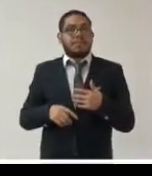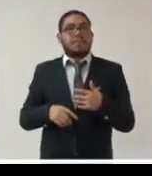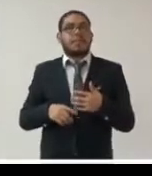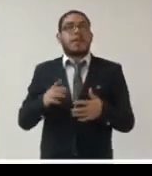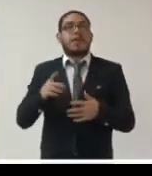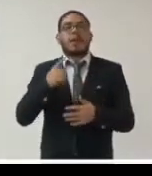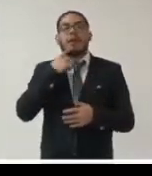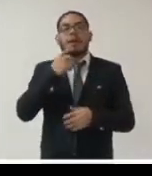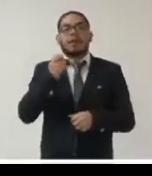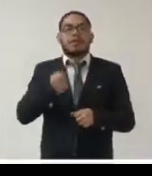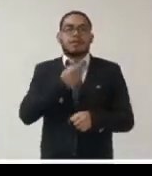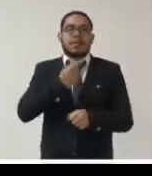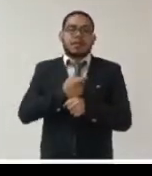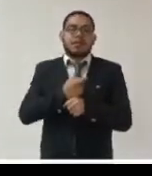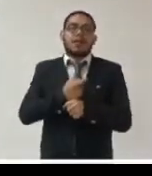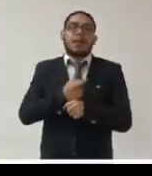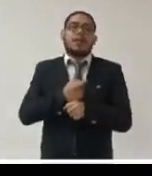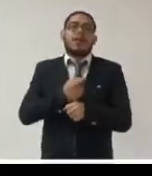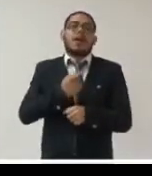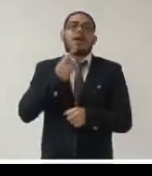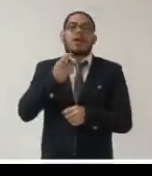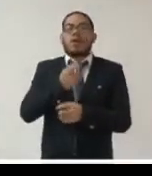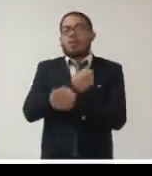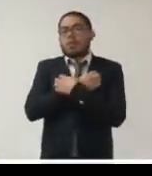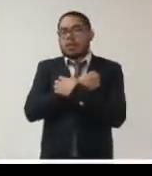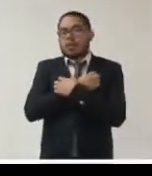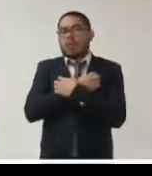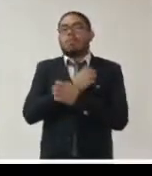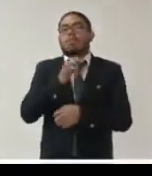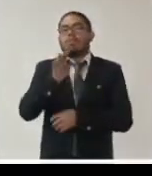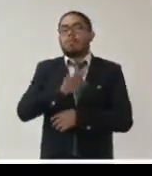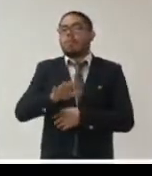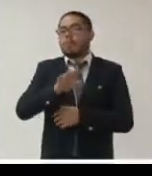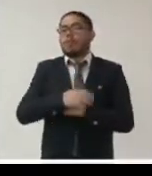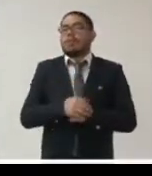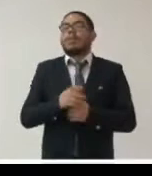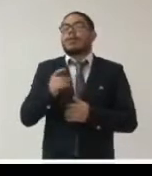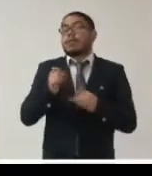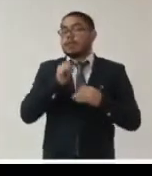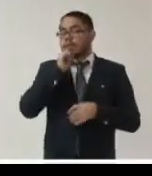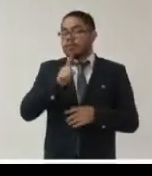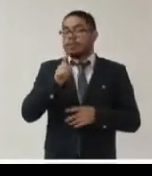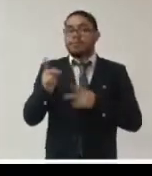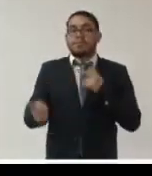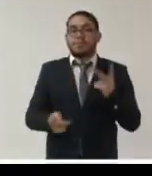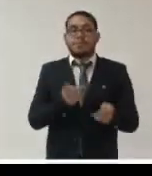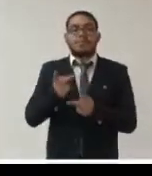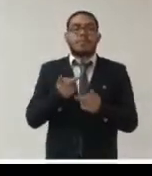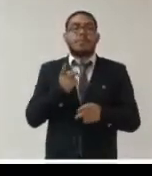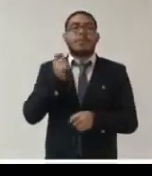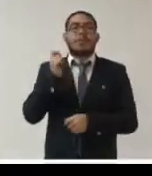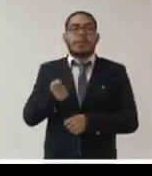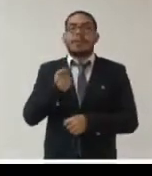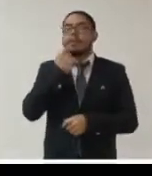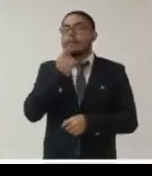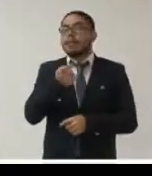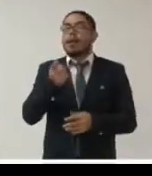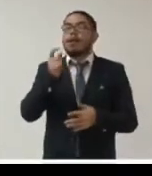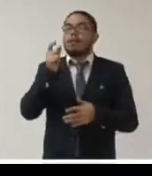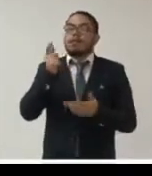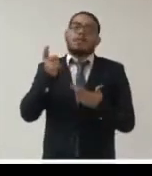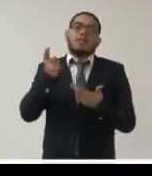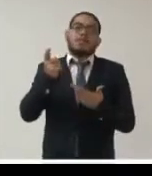es la Secretaría de Educación Pública en un segundo apartado de este micrositio es el relativo a los datos